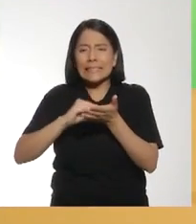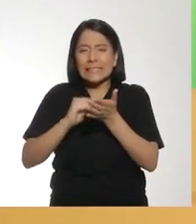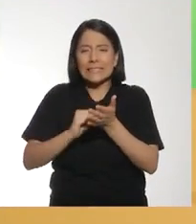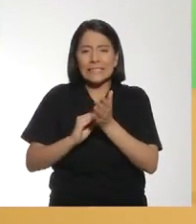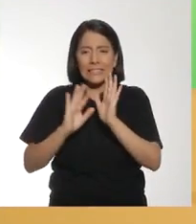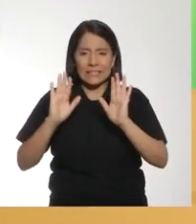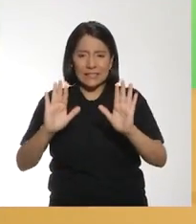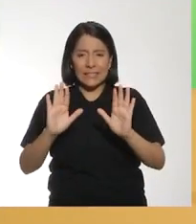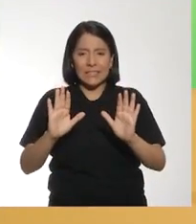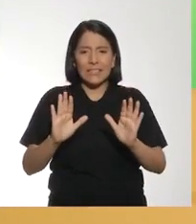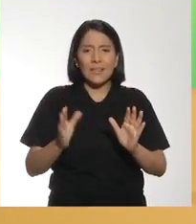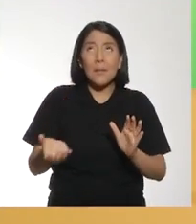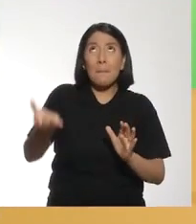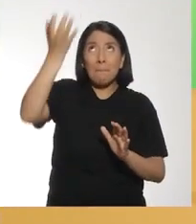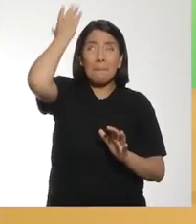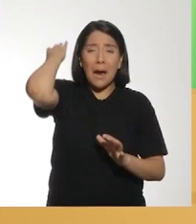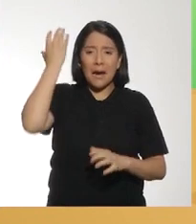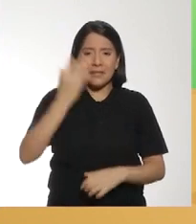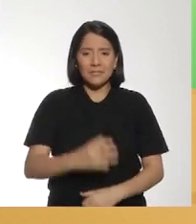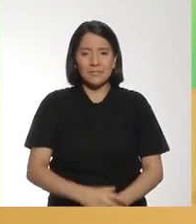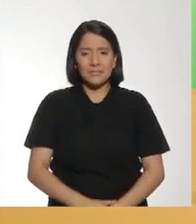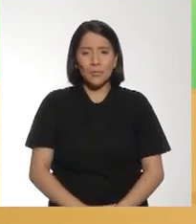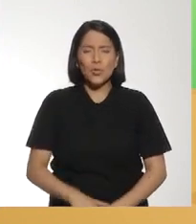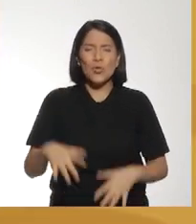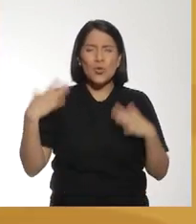Otra vez Otra vez Ya, ya Dale